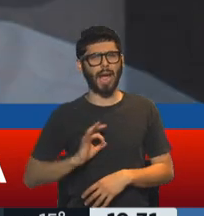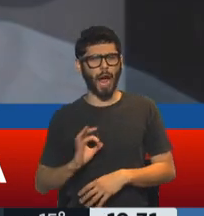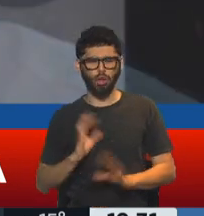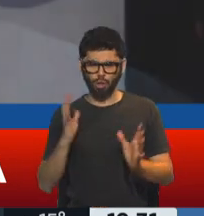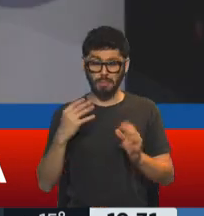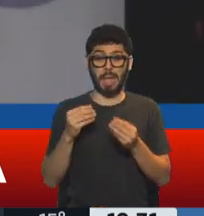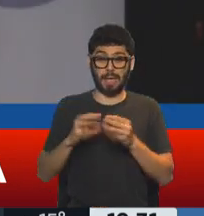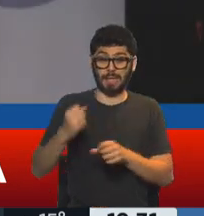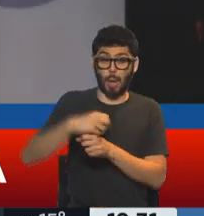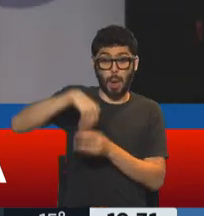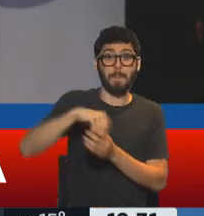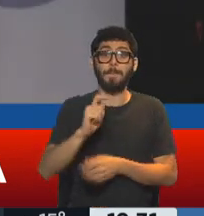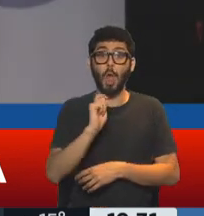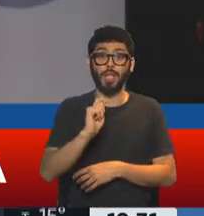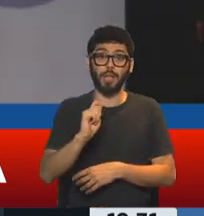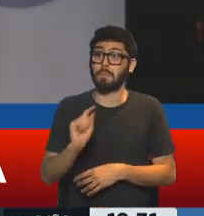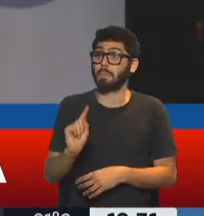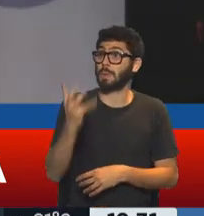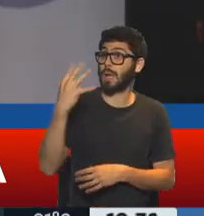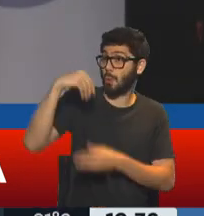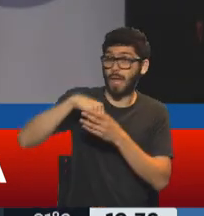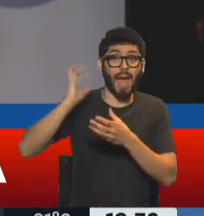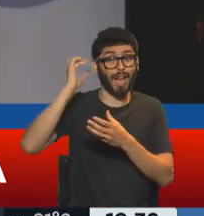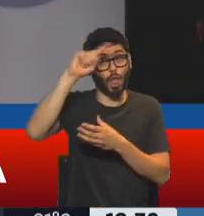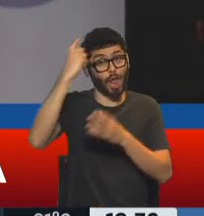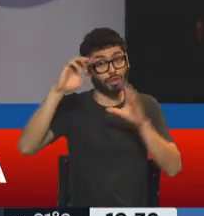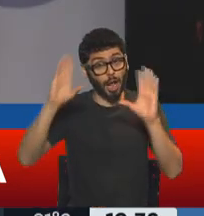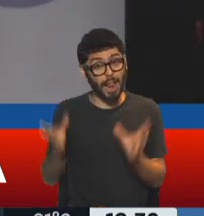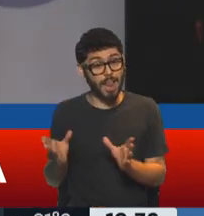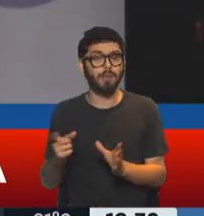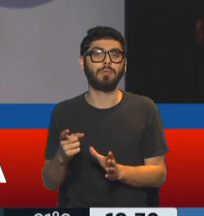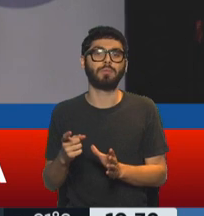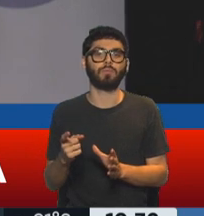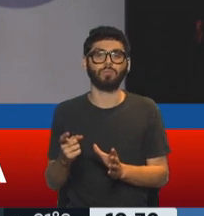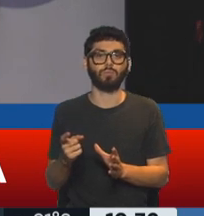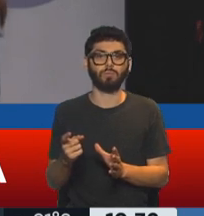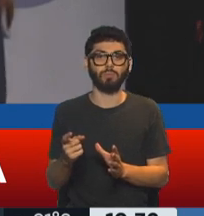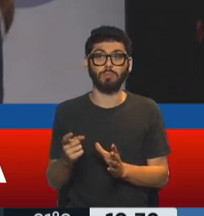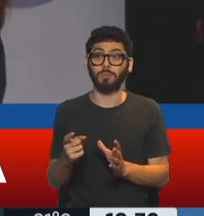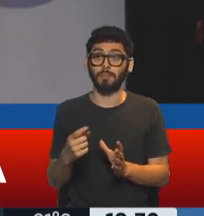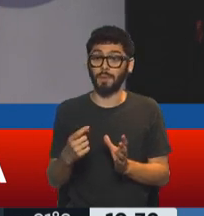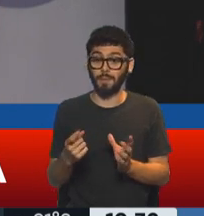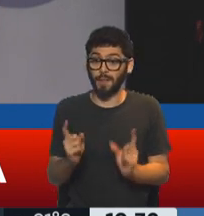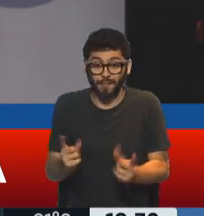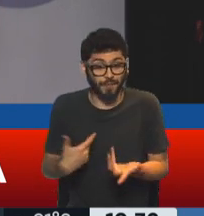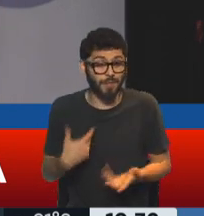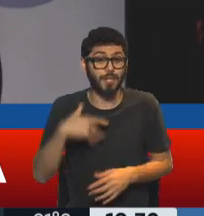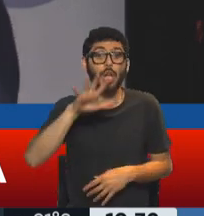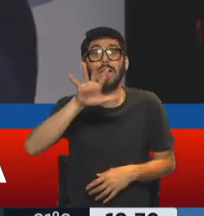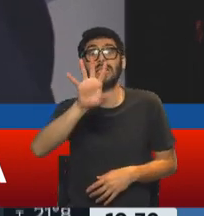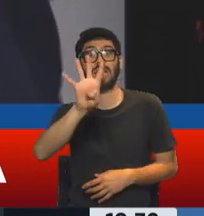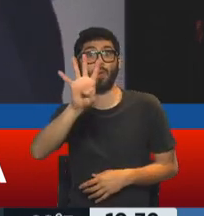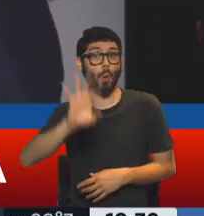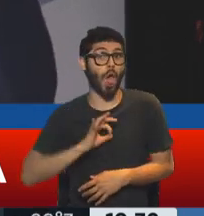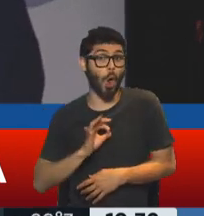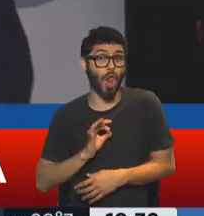trabajar como periodista, y mi primera casa fue Radio Nacional, y lo sigo, y lo sigue siendo, tengo 54 y lo